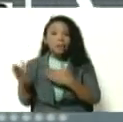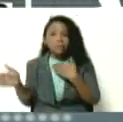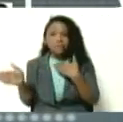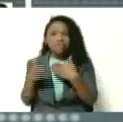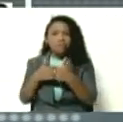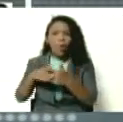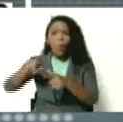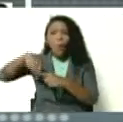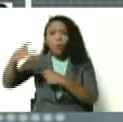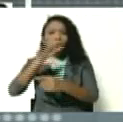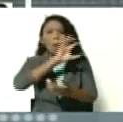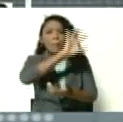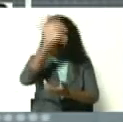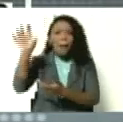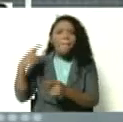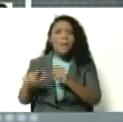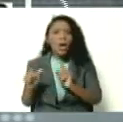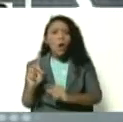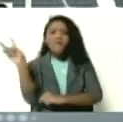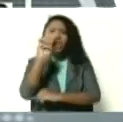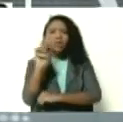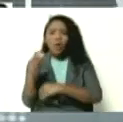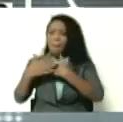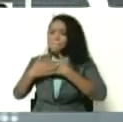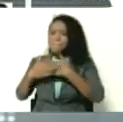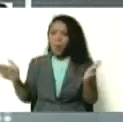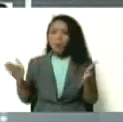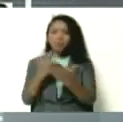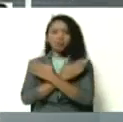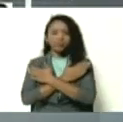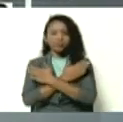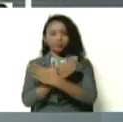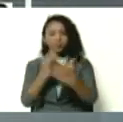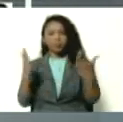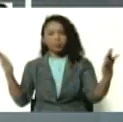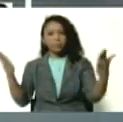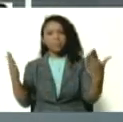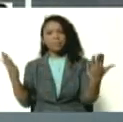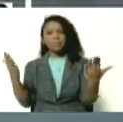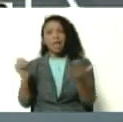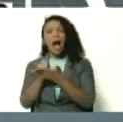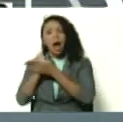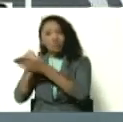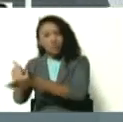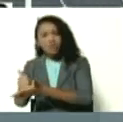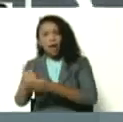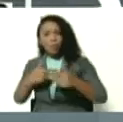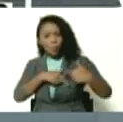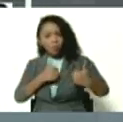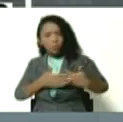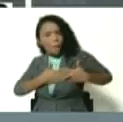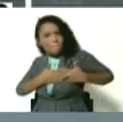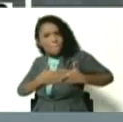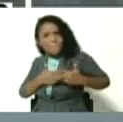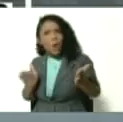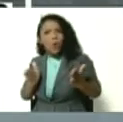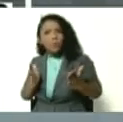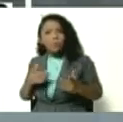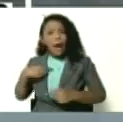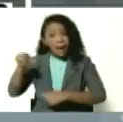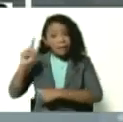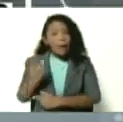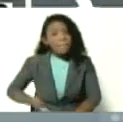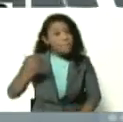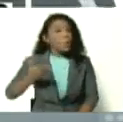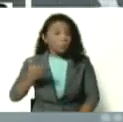puertas a los otros estados, pero Venezuela le abre su brazo, le abre ese corazón chavista, y aquí es